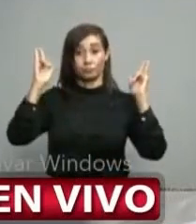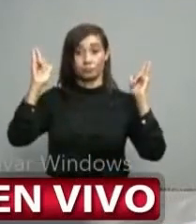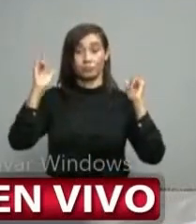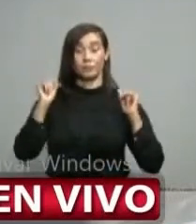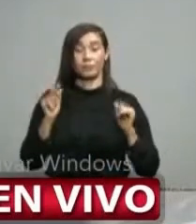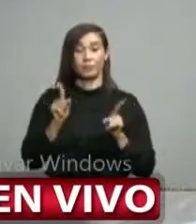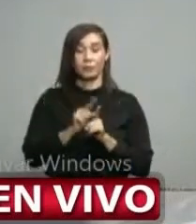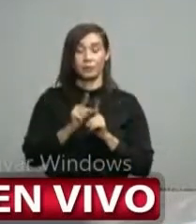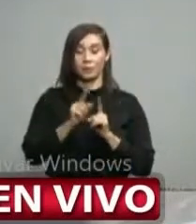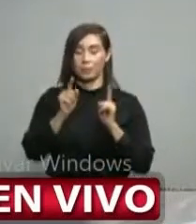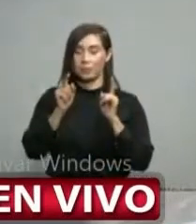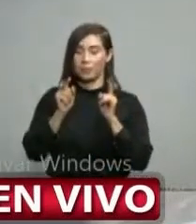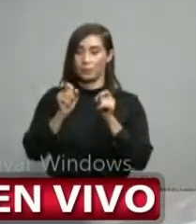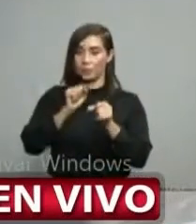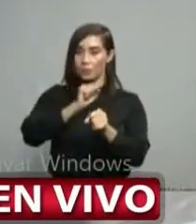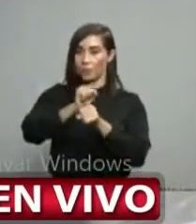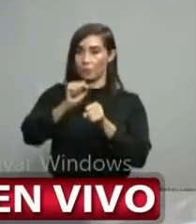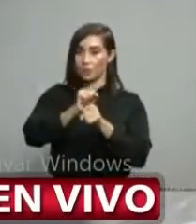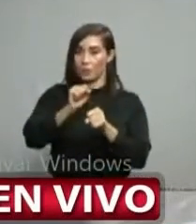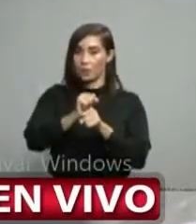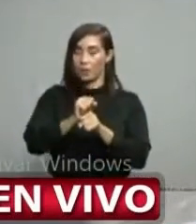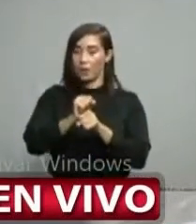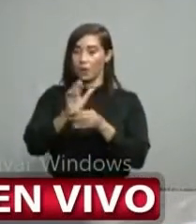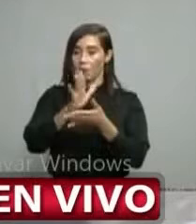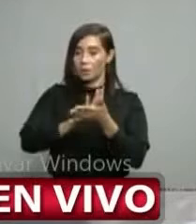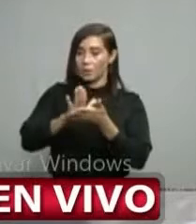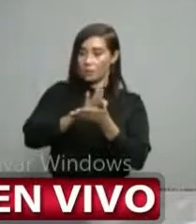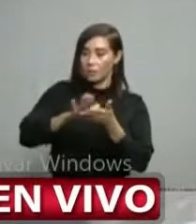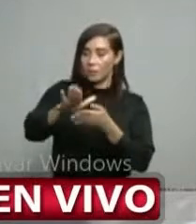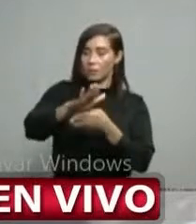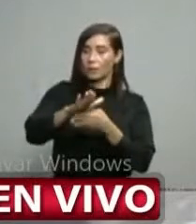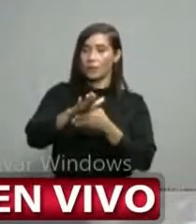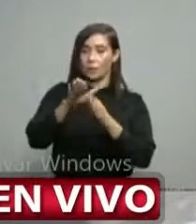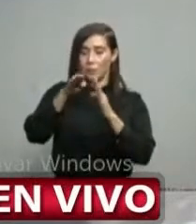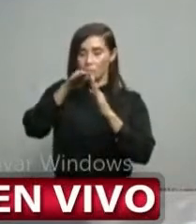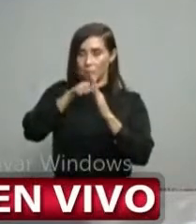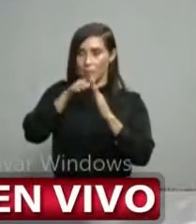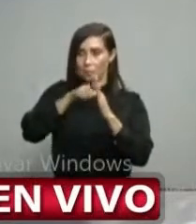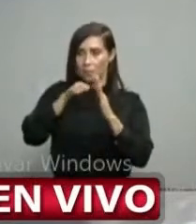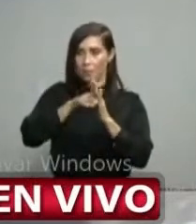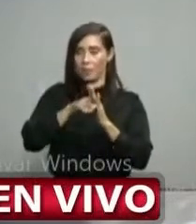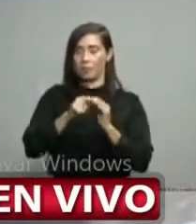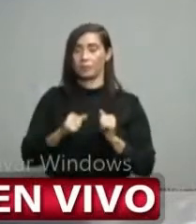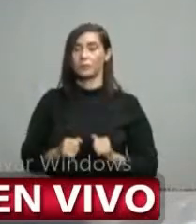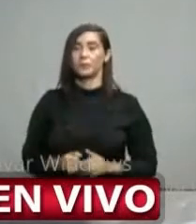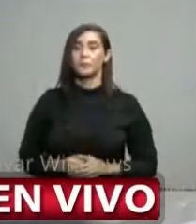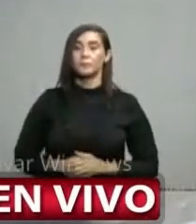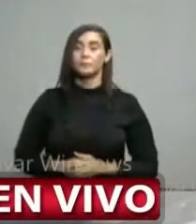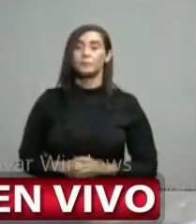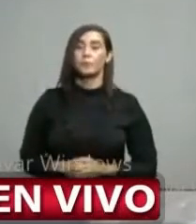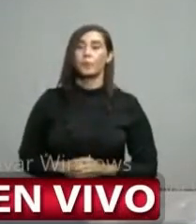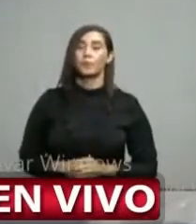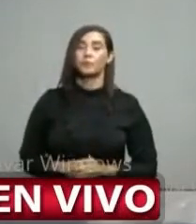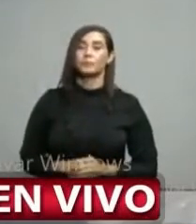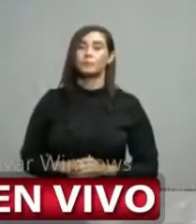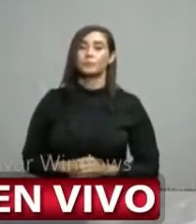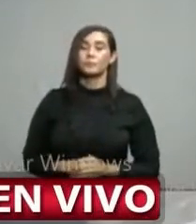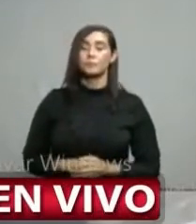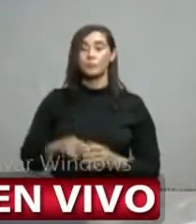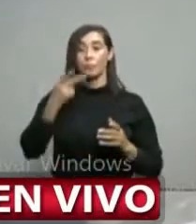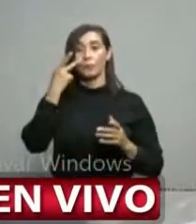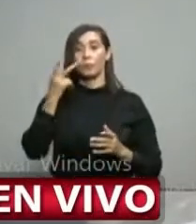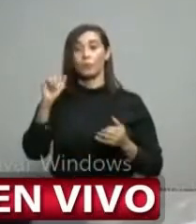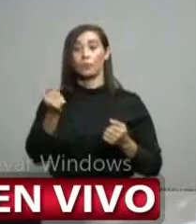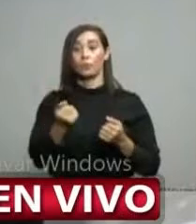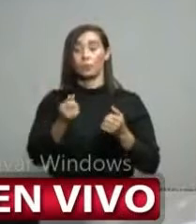Es decir, este es un proceso continuo que se está dando además en medio de esa apertura